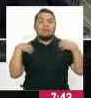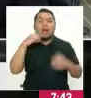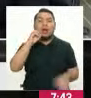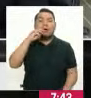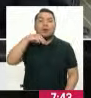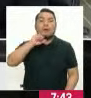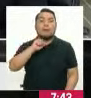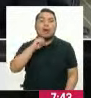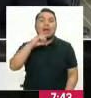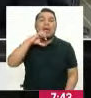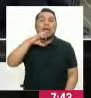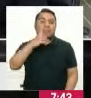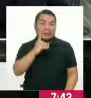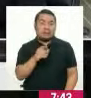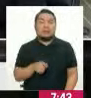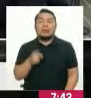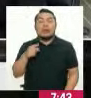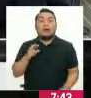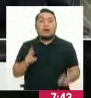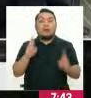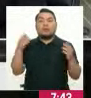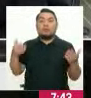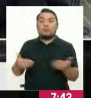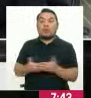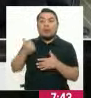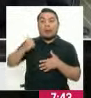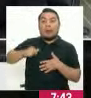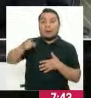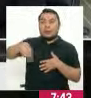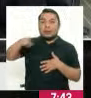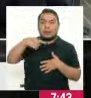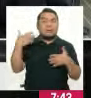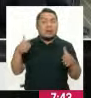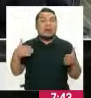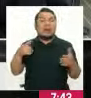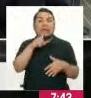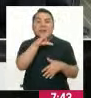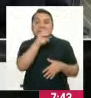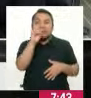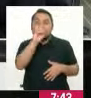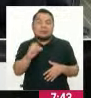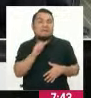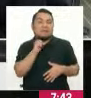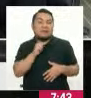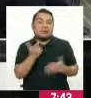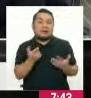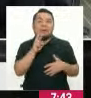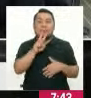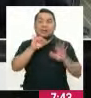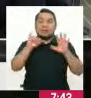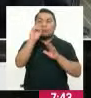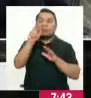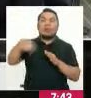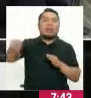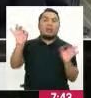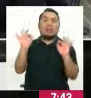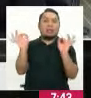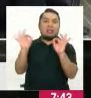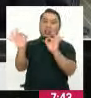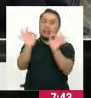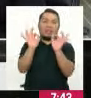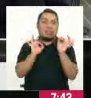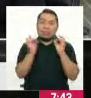OMAPEDs. Esperamos que con las nuevas autoridades se pueda coberturar el 100%. Todavía hay una brecha de 26% de